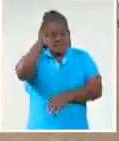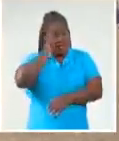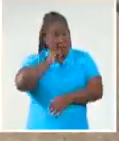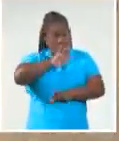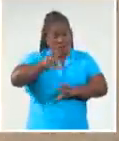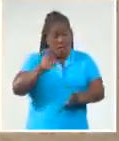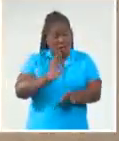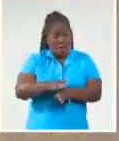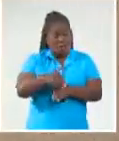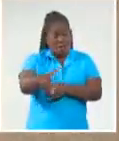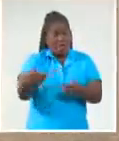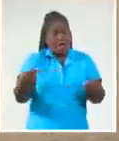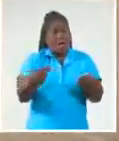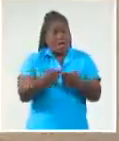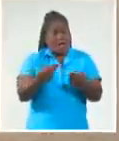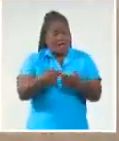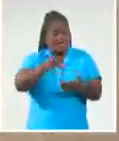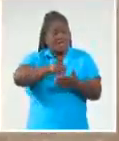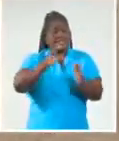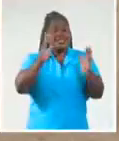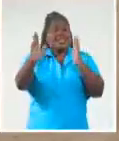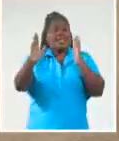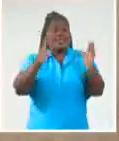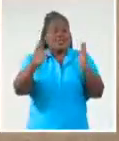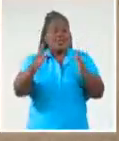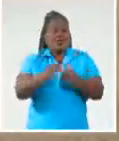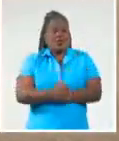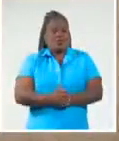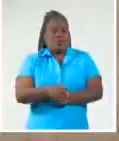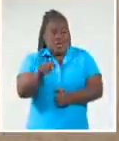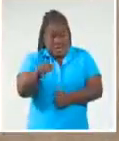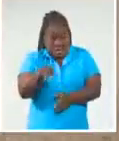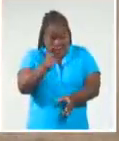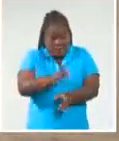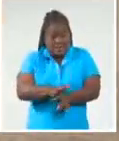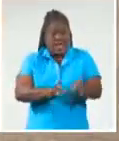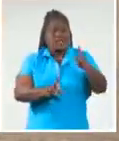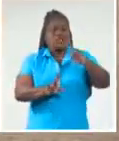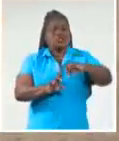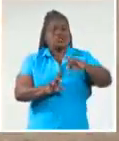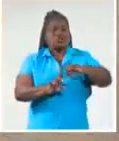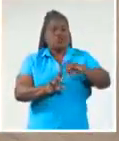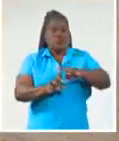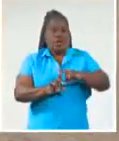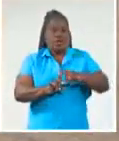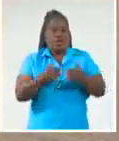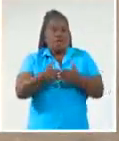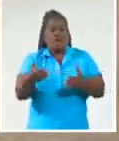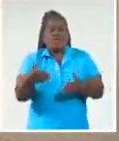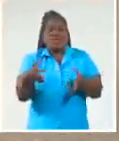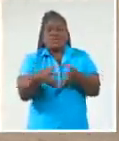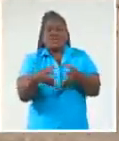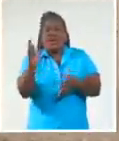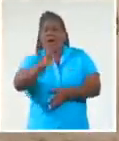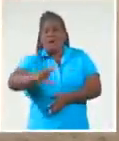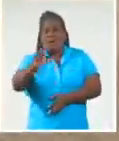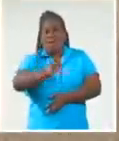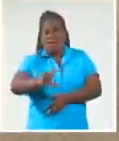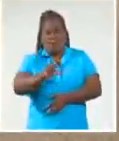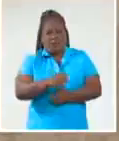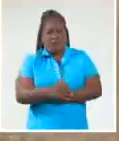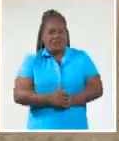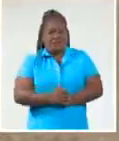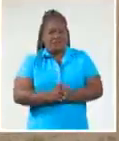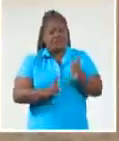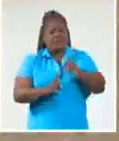competencia en la región centro-oriental y su debut será en casa frente al fuerte equipo de Camagüey. Desde las Tunas, Orlando Cruz,